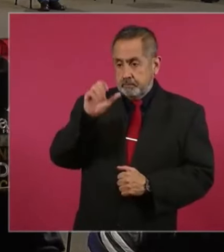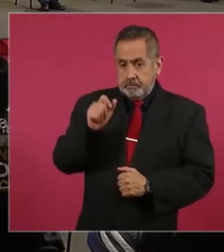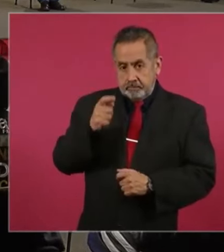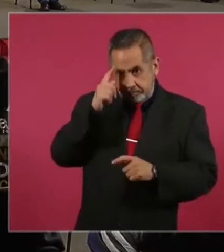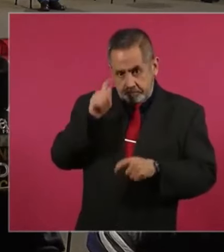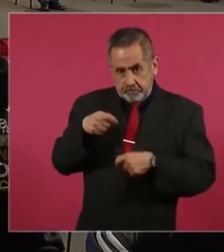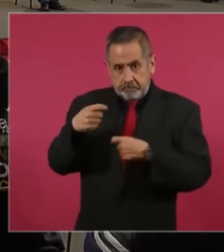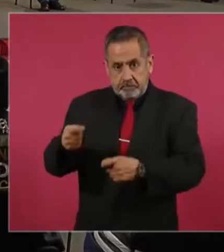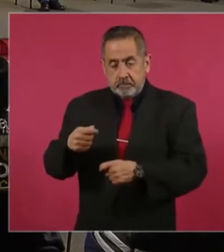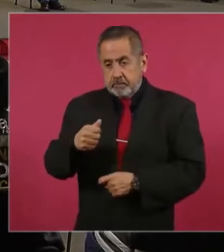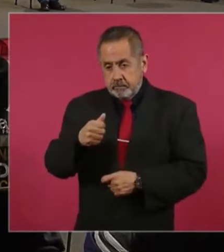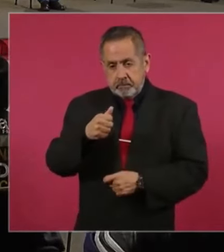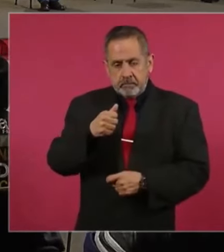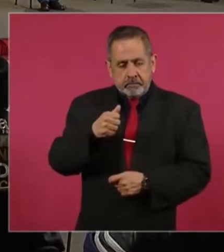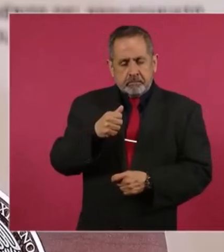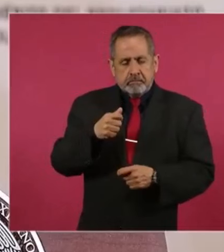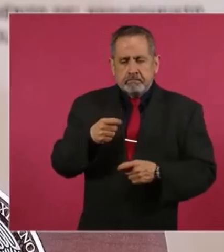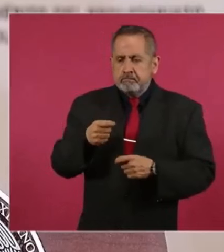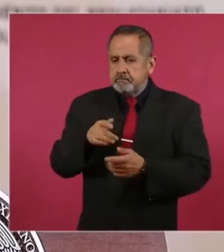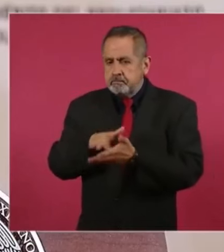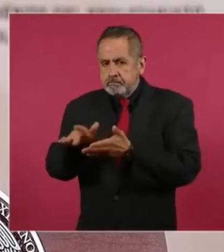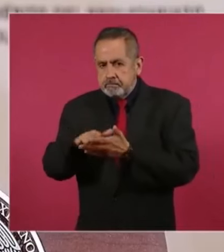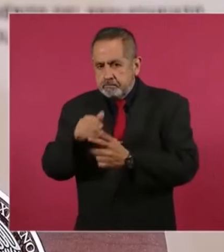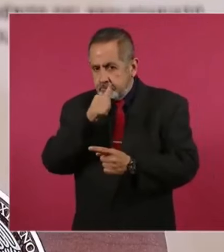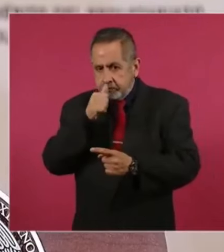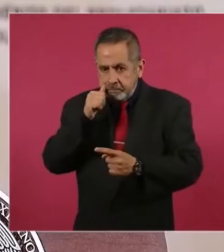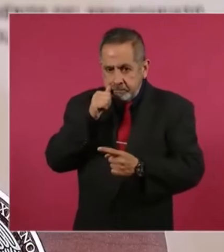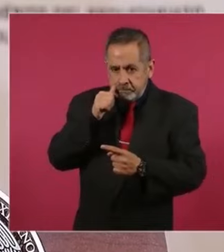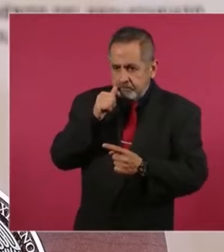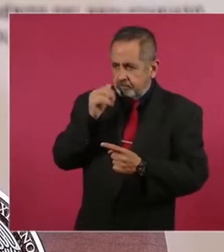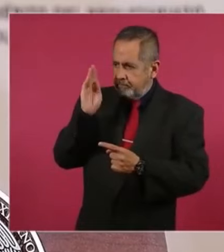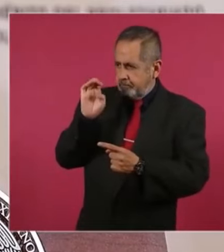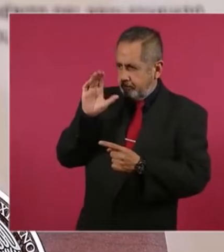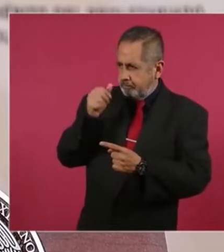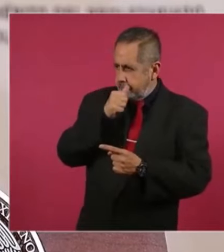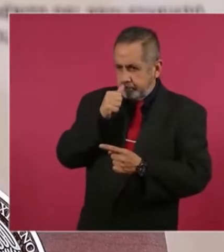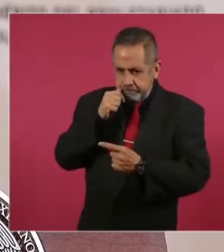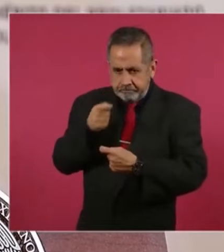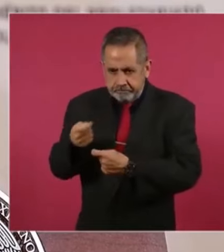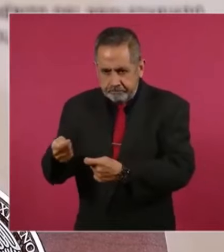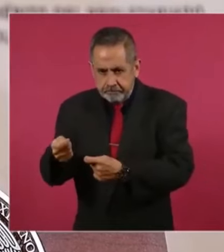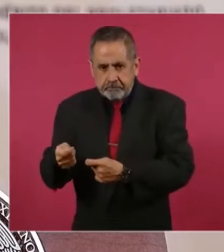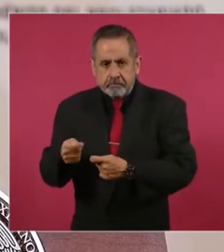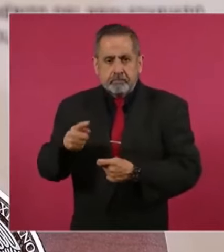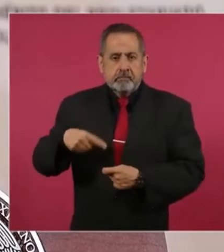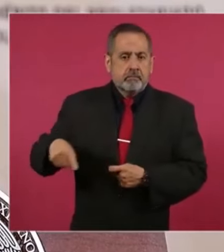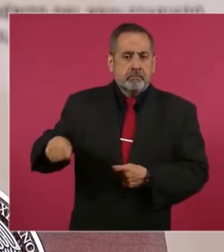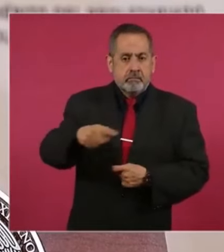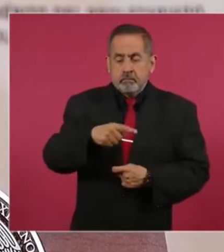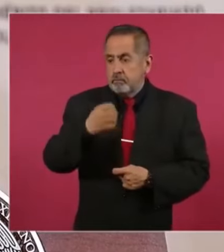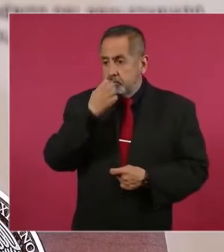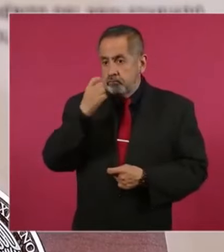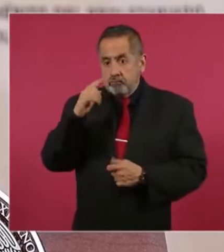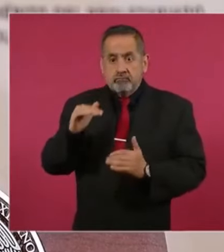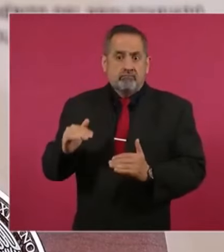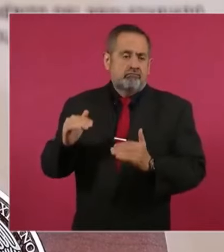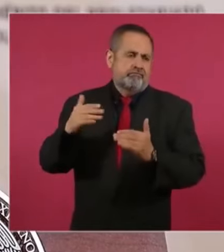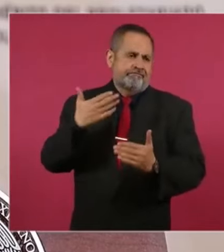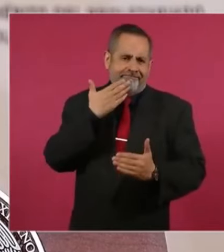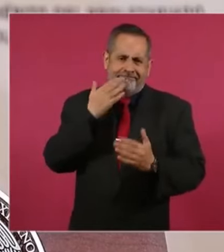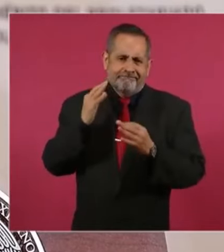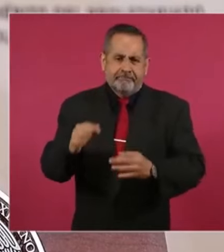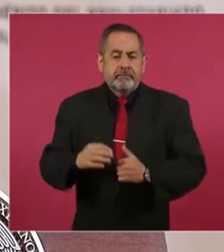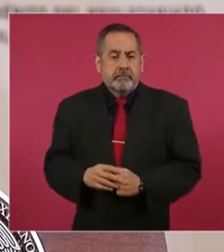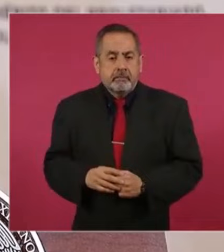Benito Juárez García ha sido para el tipo de educación media superior altamente significativo. Se ha